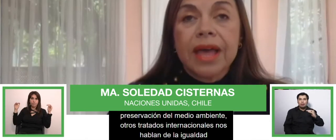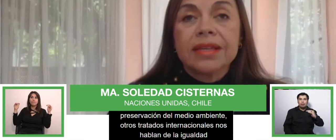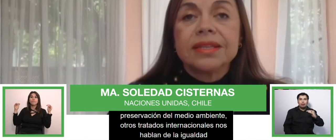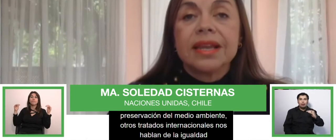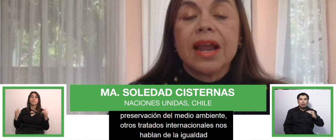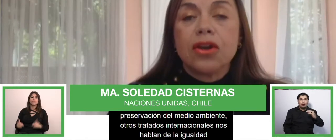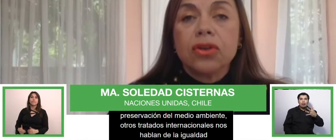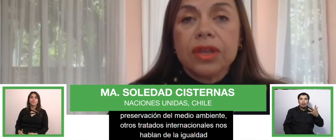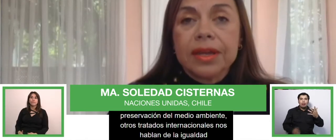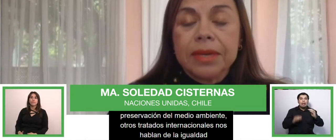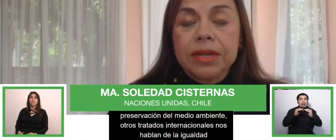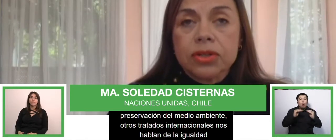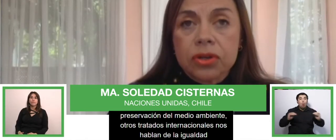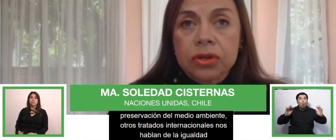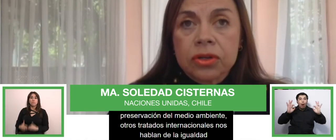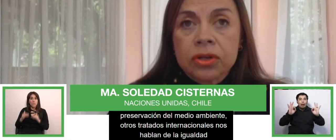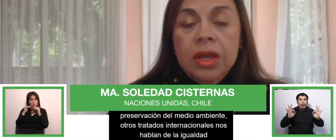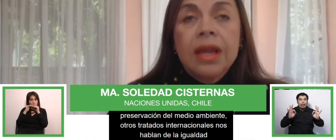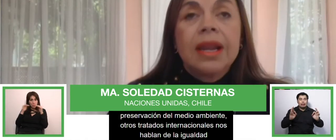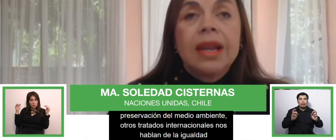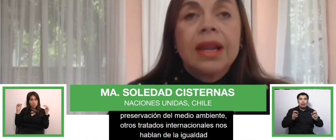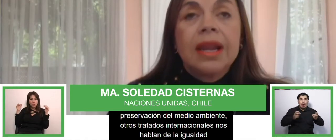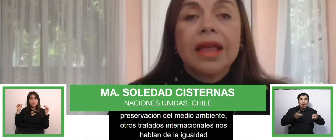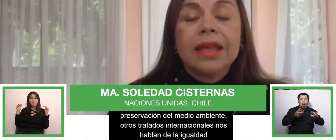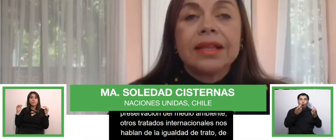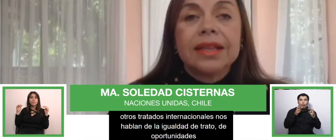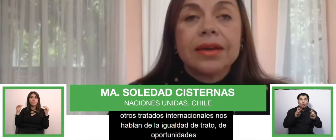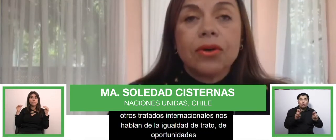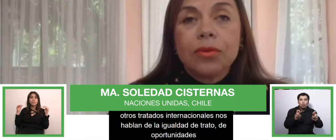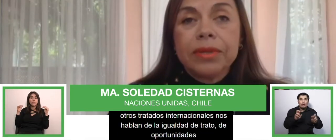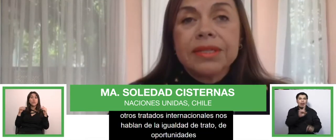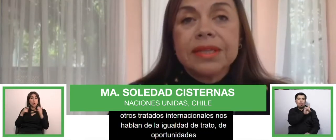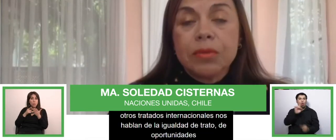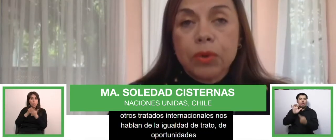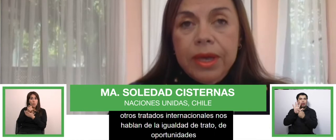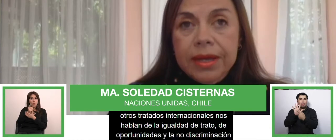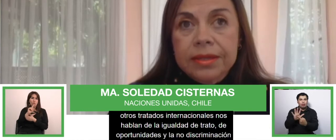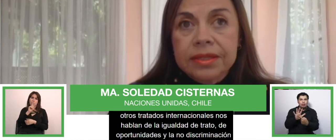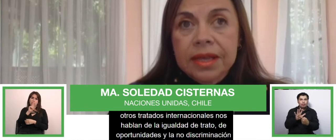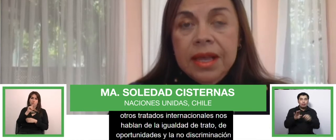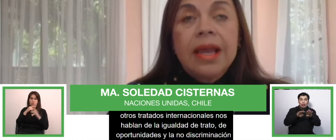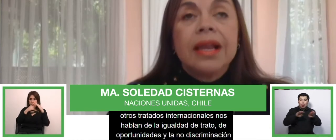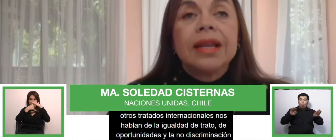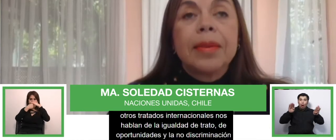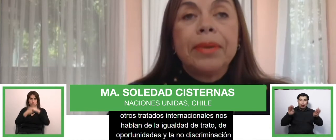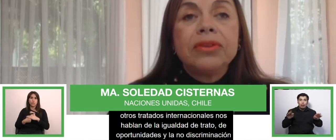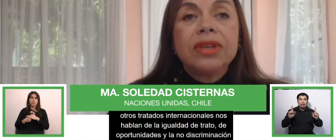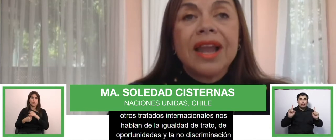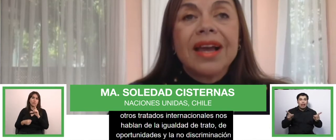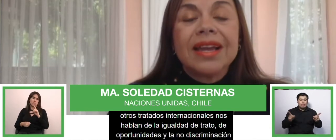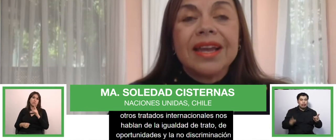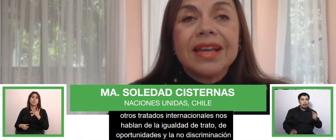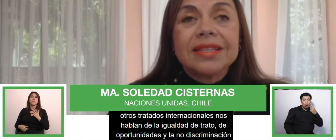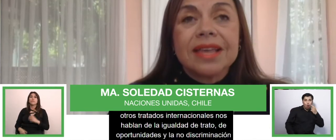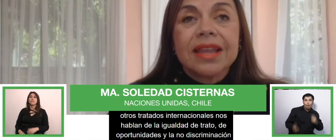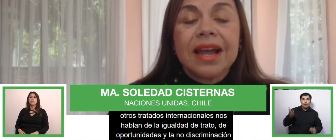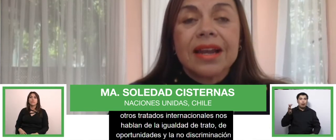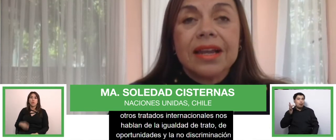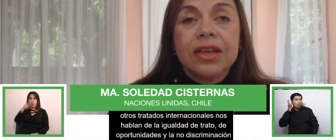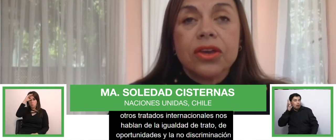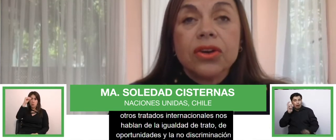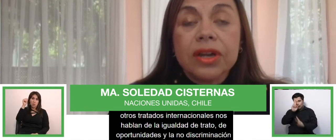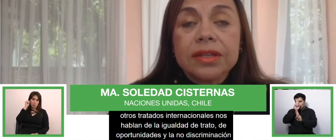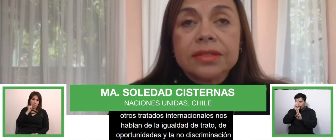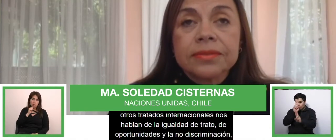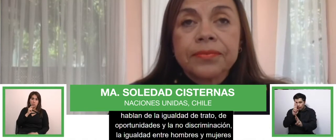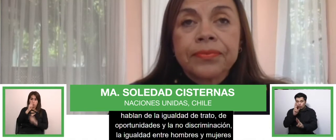oportunidades y la no discriminación. La igualdad entre hombres y mujeres. El respeto de las creencias, de